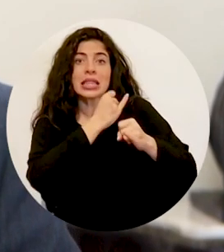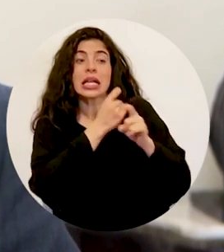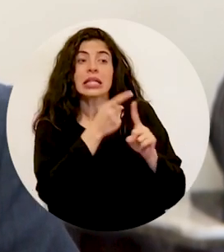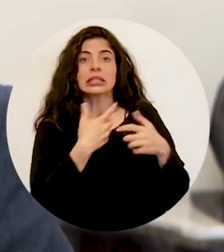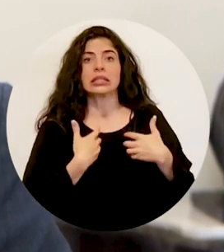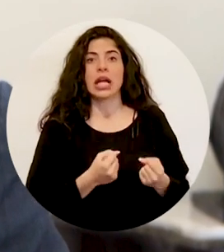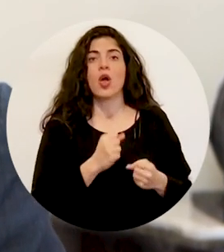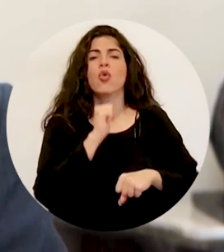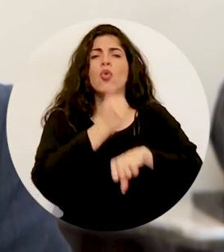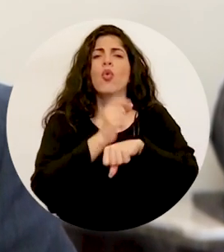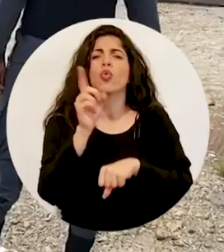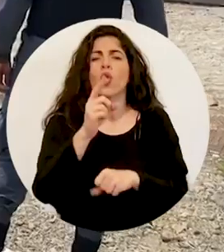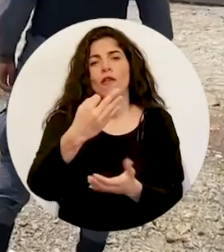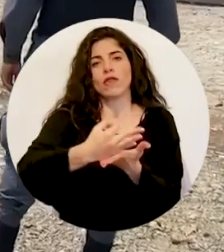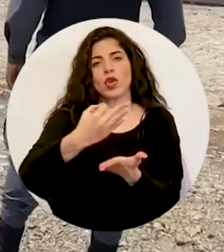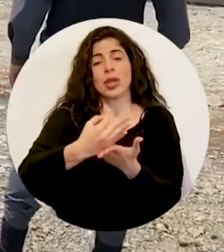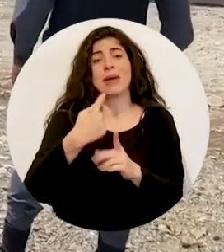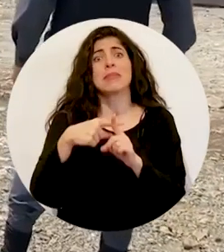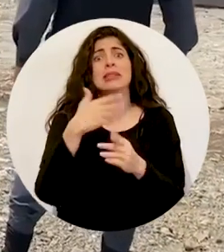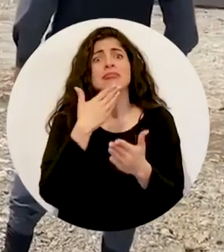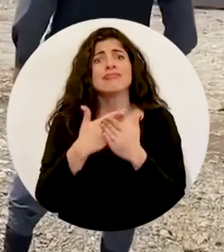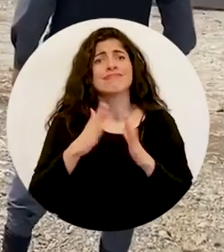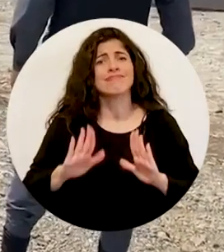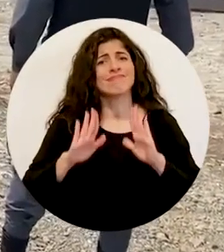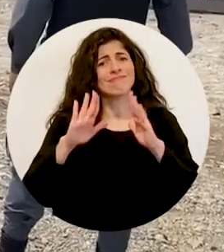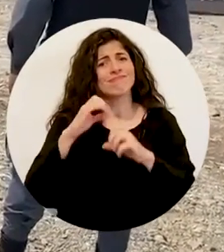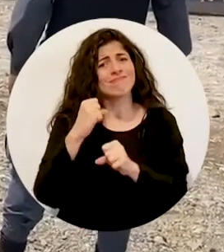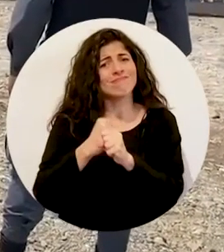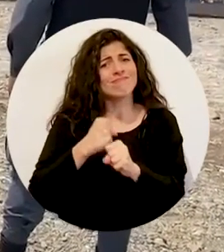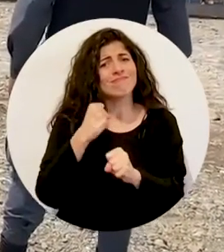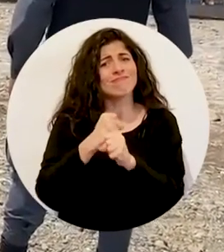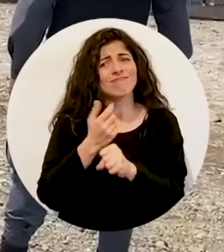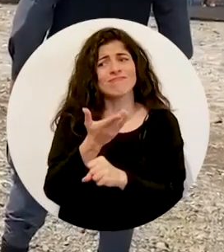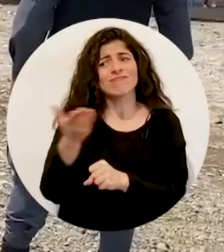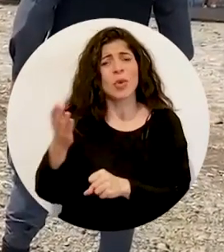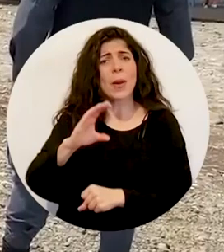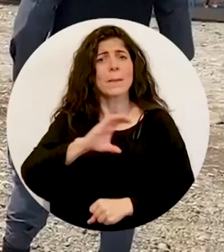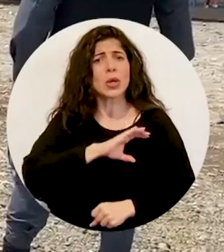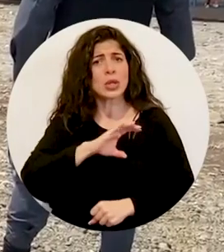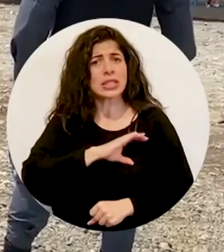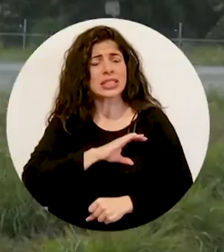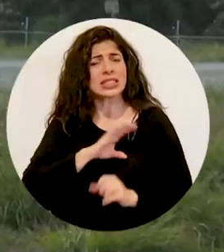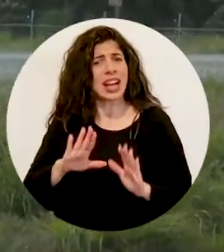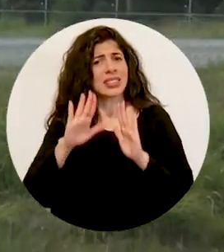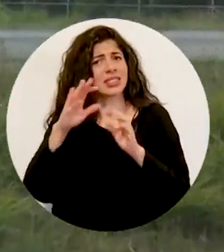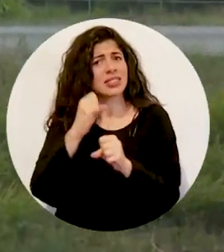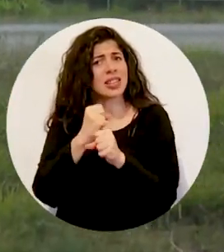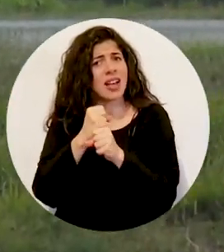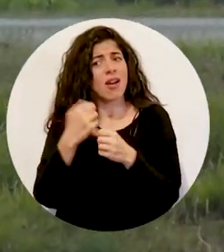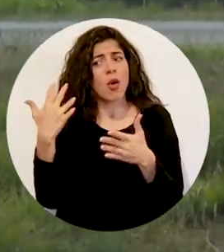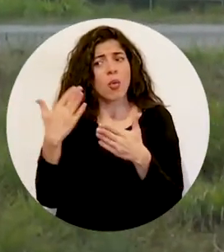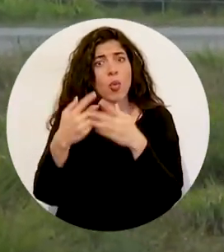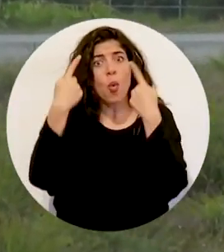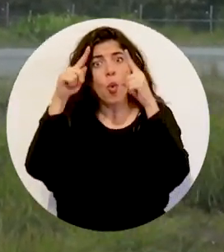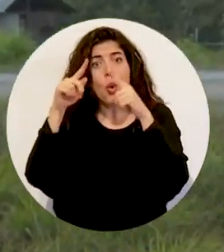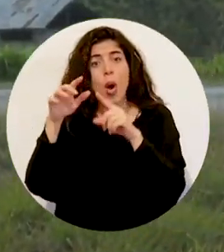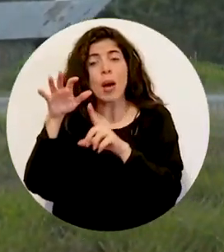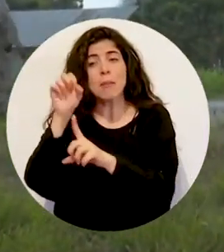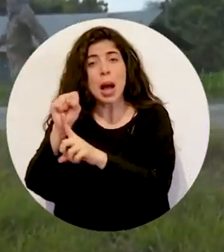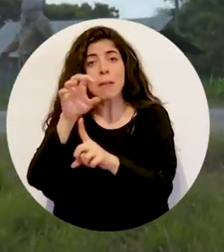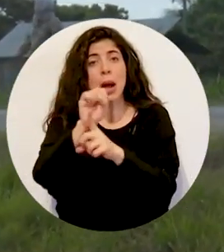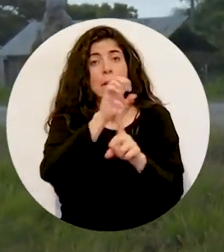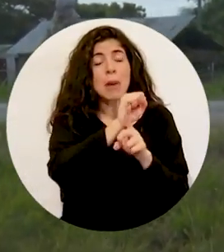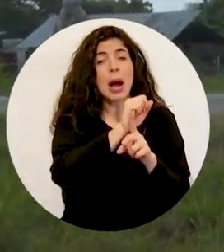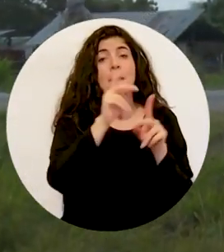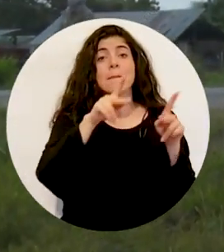en la frontera, y gracias al extraordinario trabajo de nuestras fuerzas policiales, hemos logrado detener el